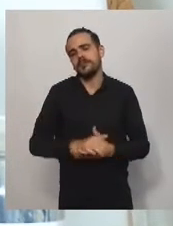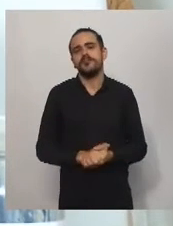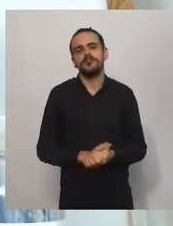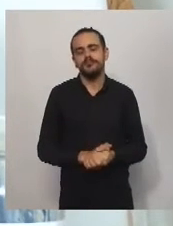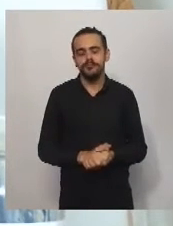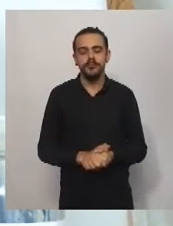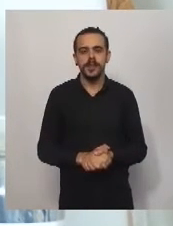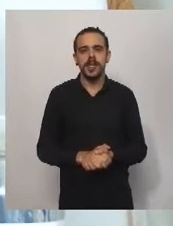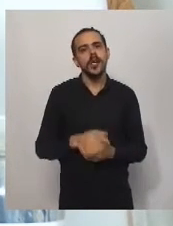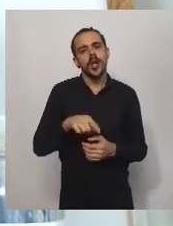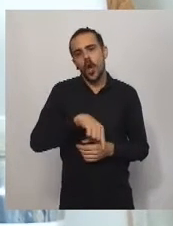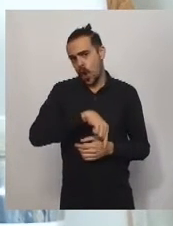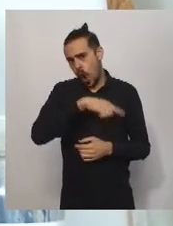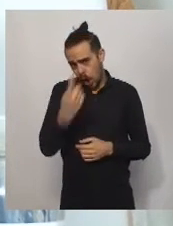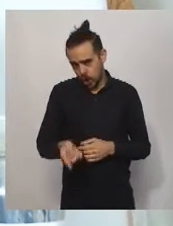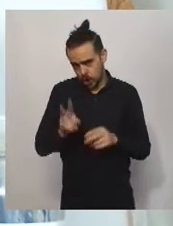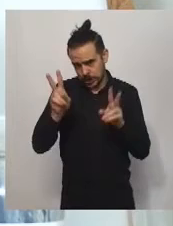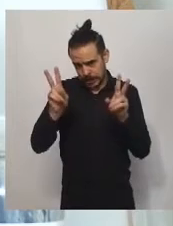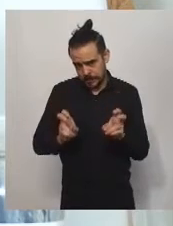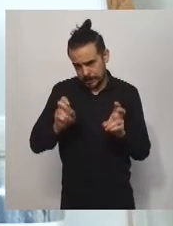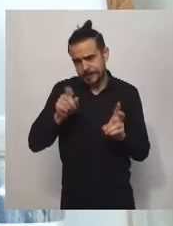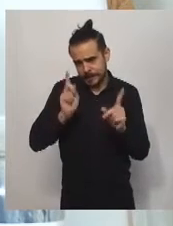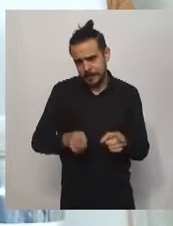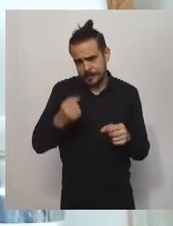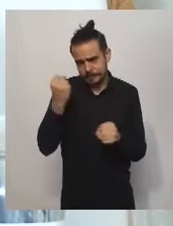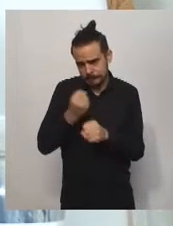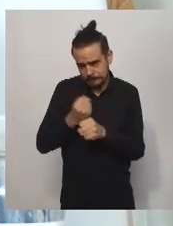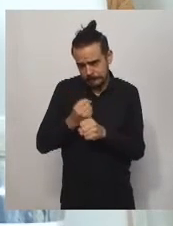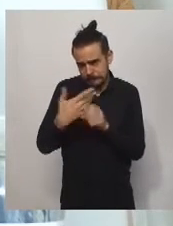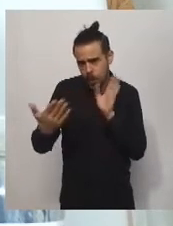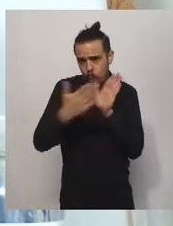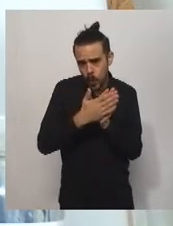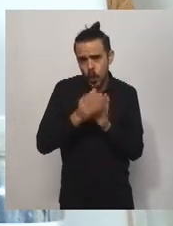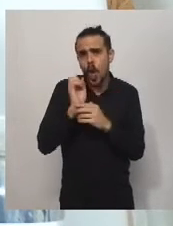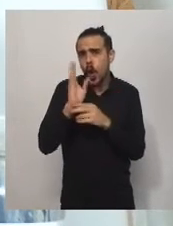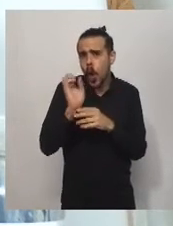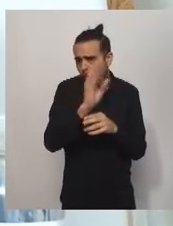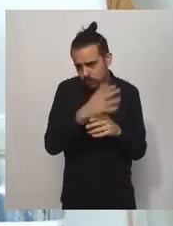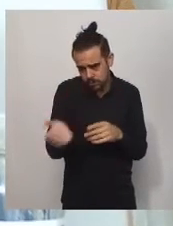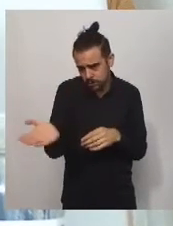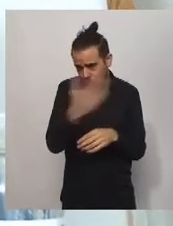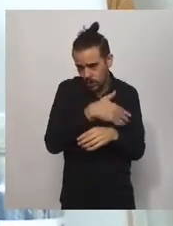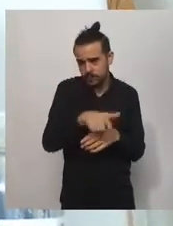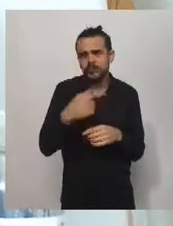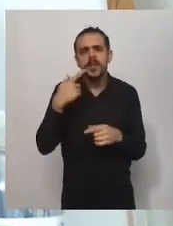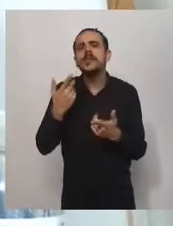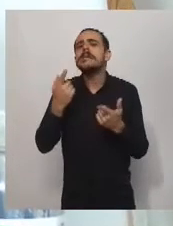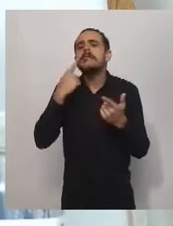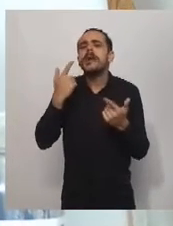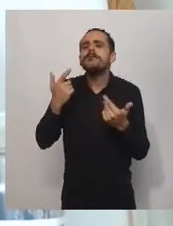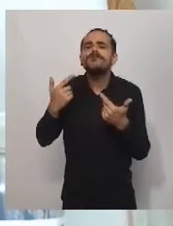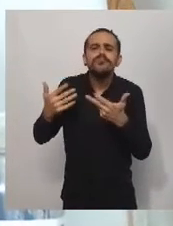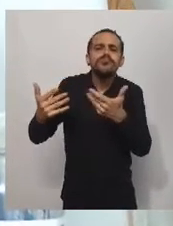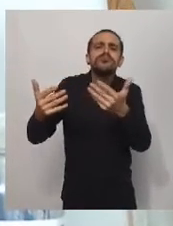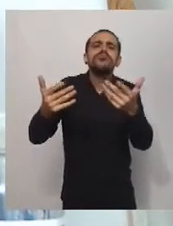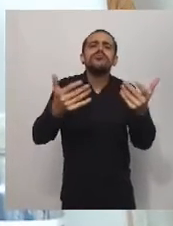tema que trabajamos con los clubes es el relevamiento de toda la infraestructura deportiva en